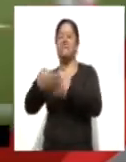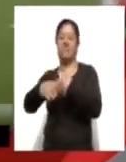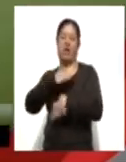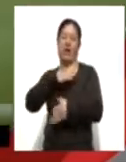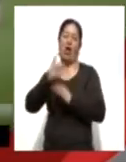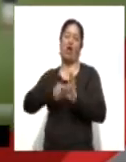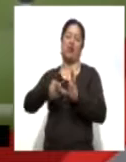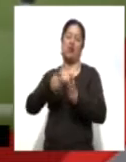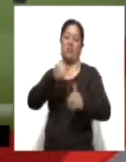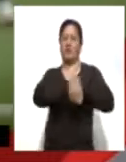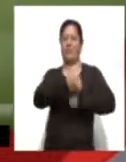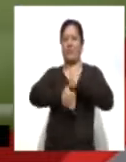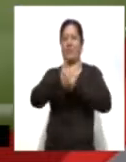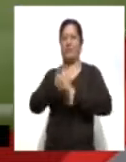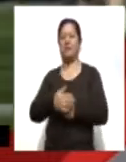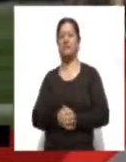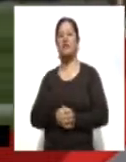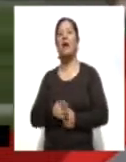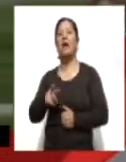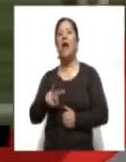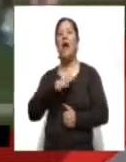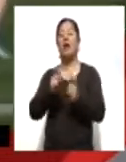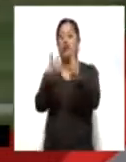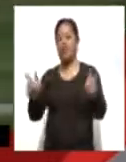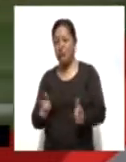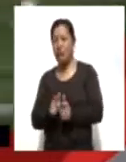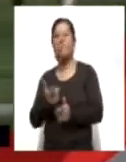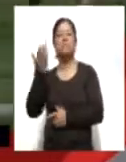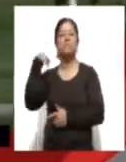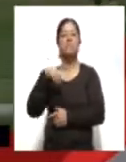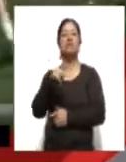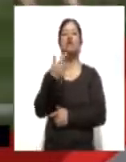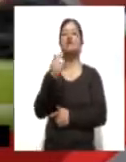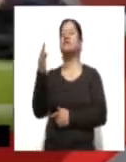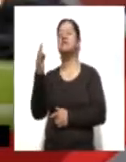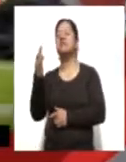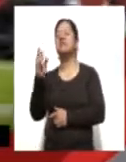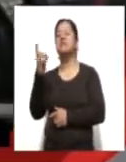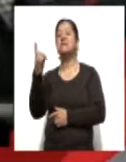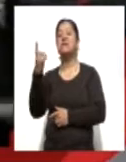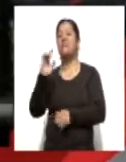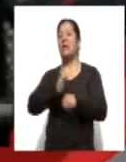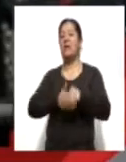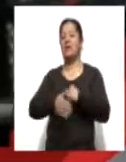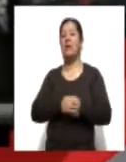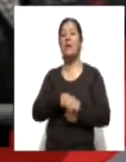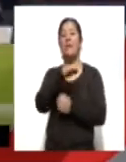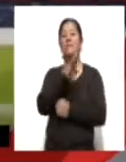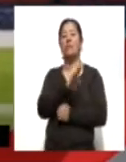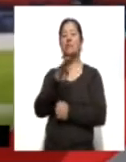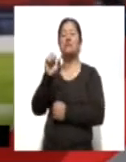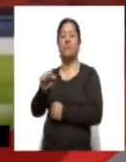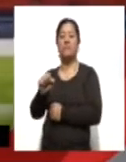competencia tras una trepidante fase de grupos que terminó el pasado 9 de diciembre. Borussia Mönchengladbach, Lazio y Sevilla llegan